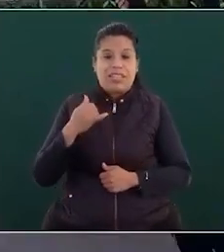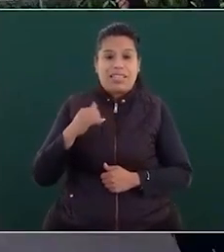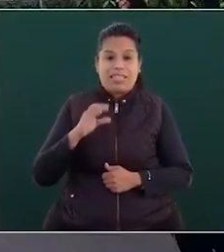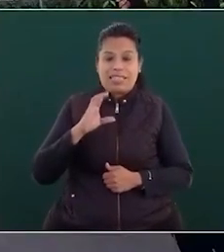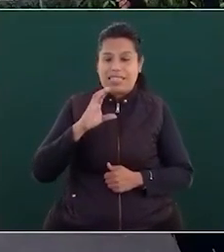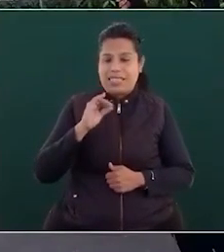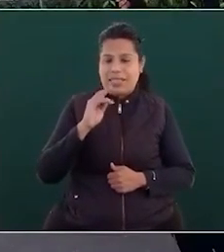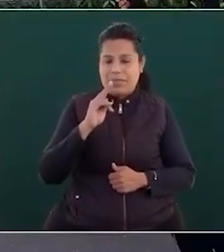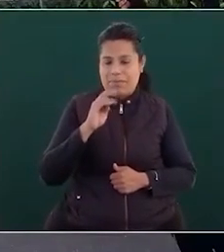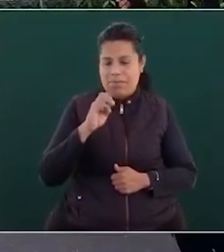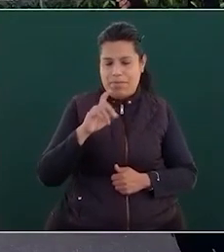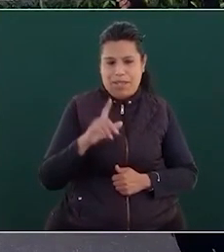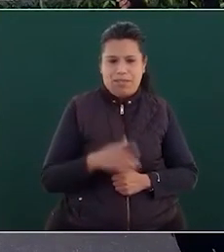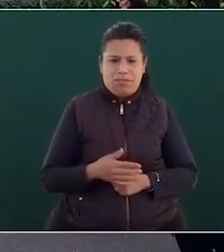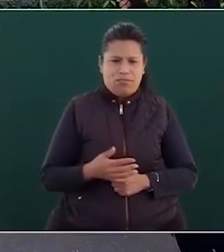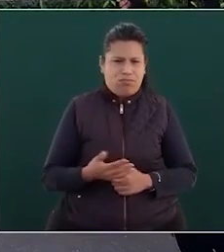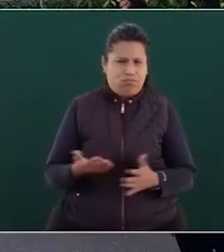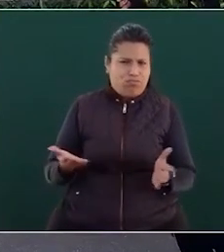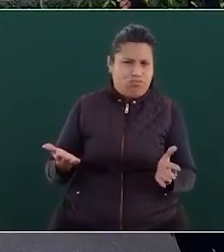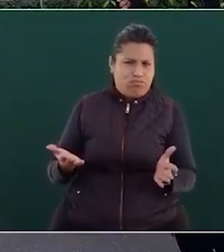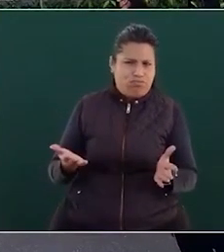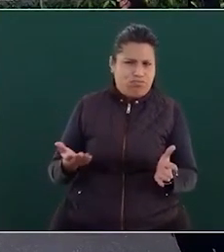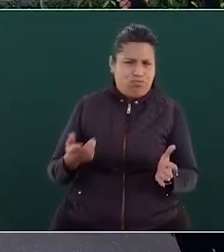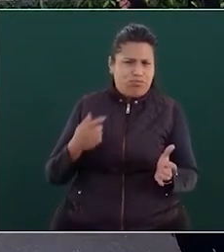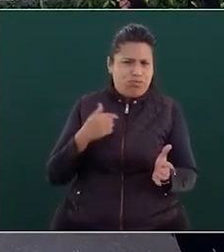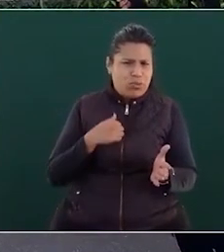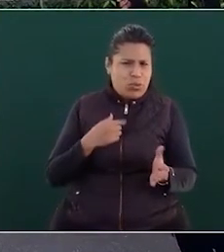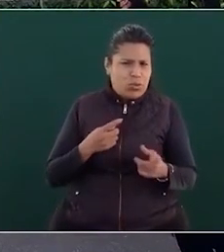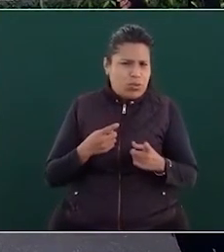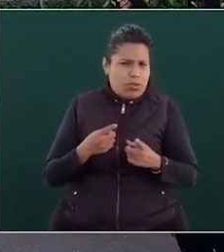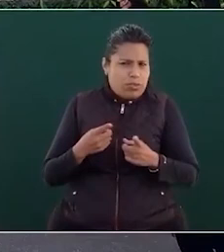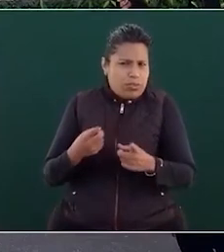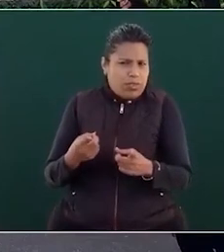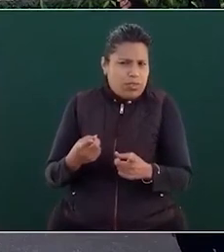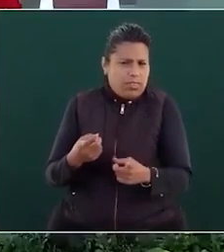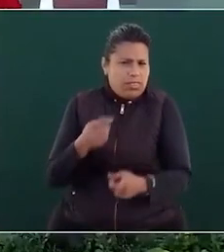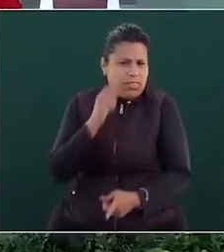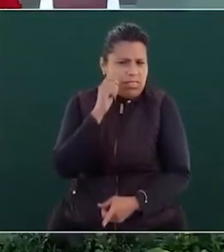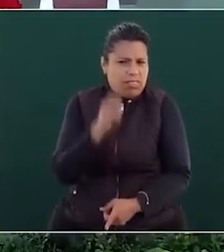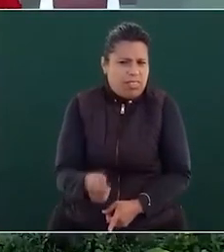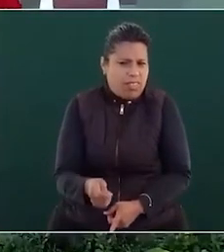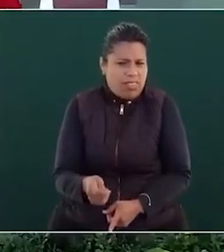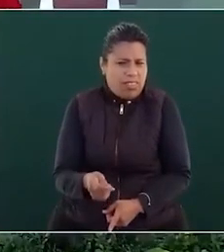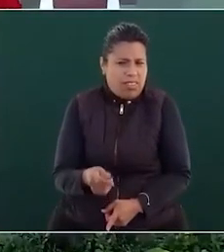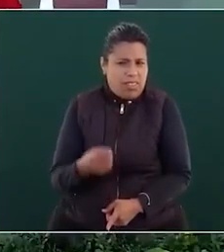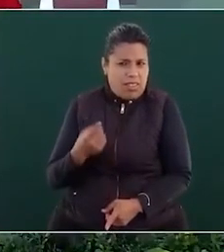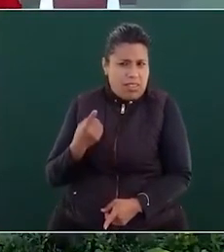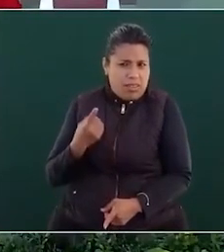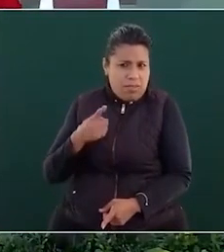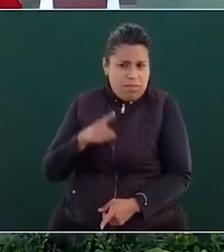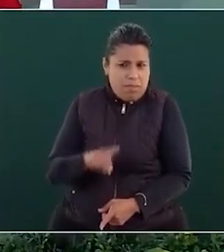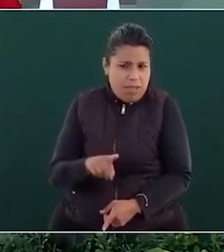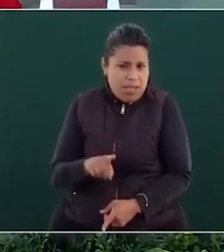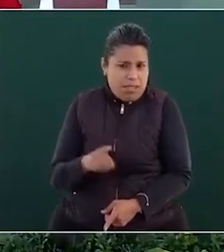abdiqué entregué el mando civil